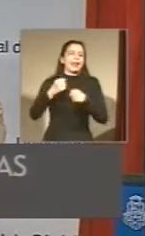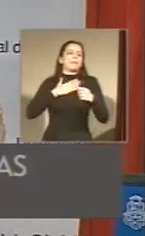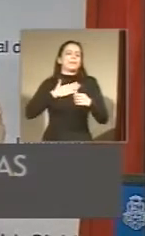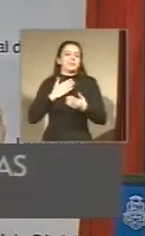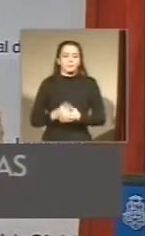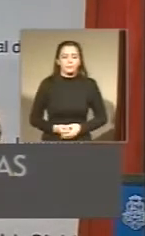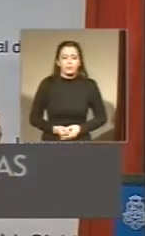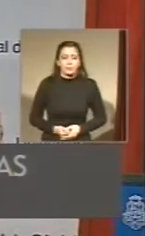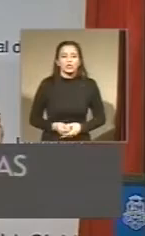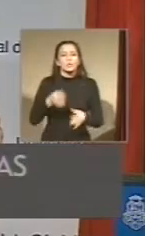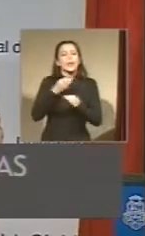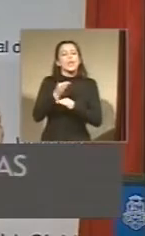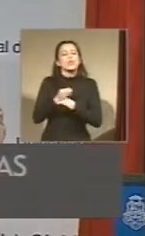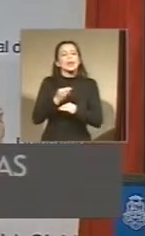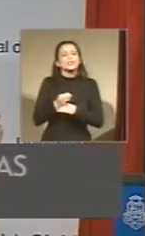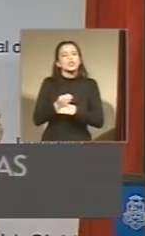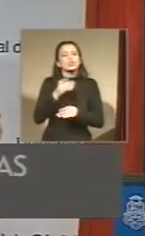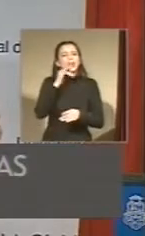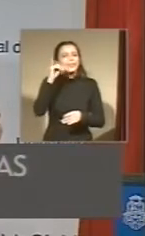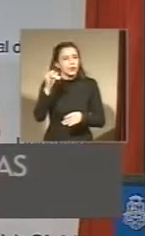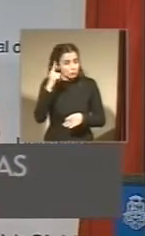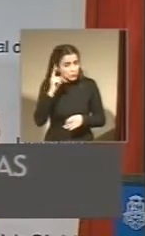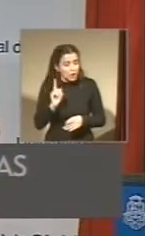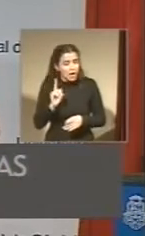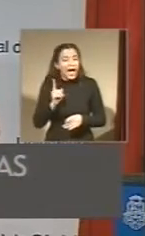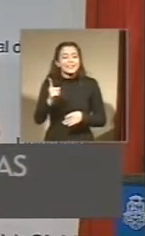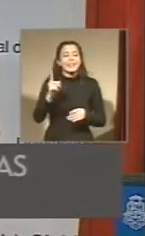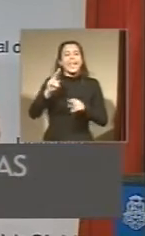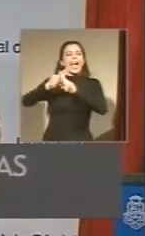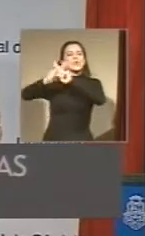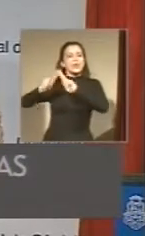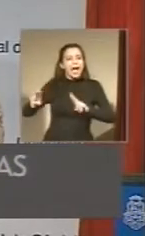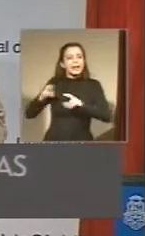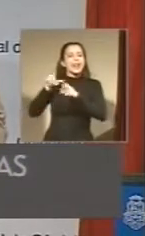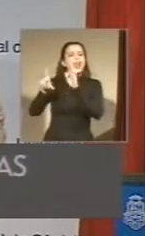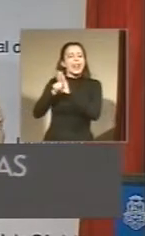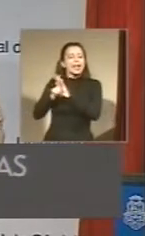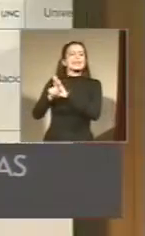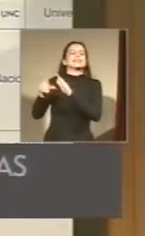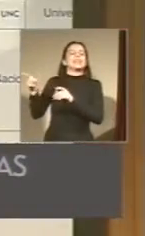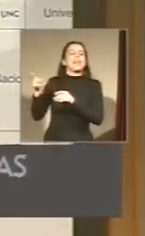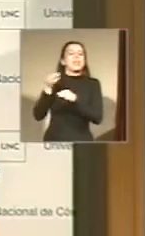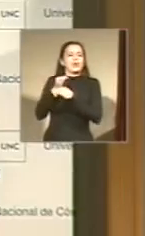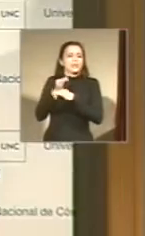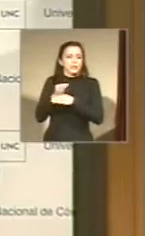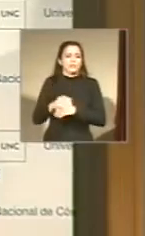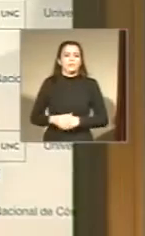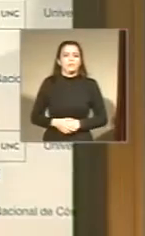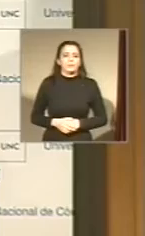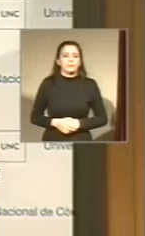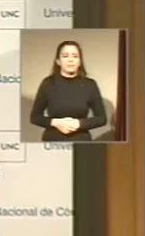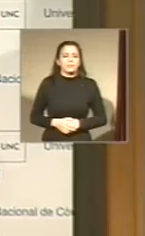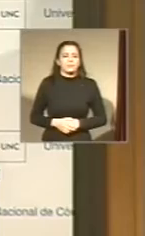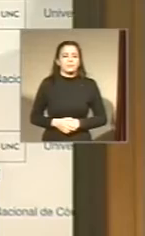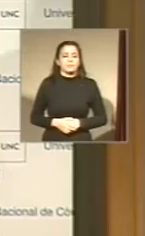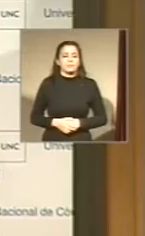explicar mejor. Pero aún anticipo, hay que anular la ley de educación votada con represión policial. Gracias.